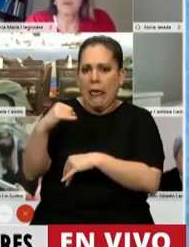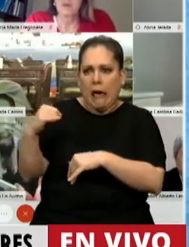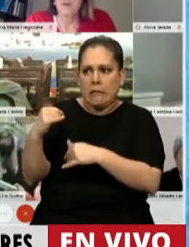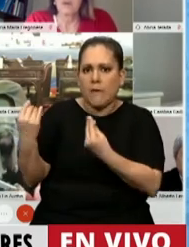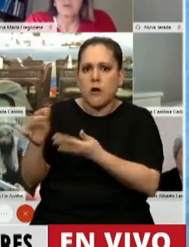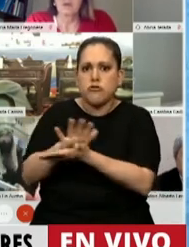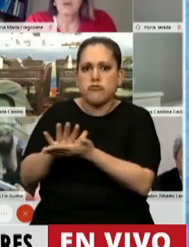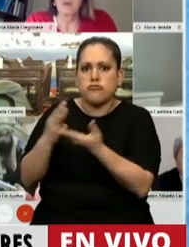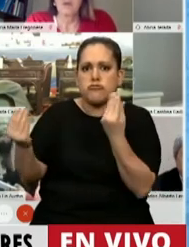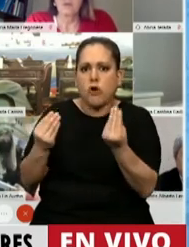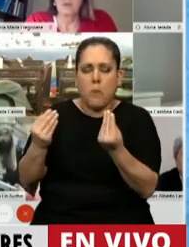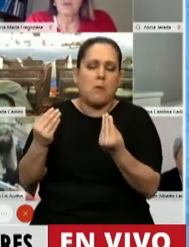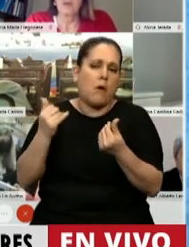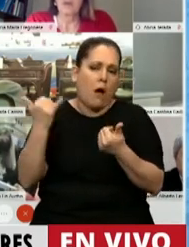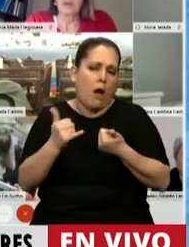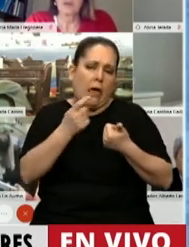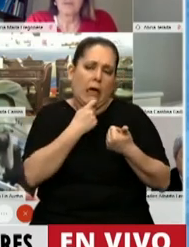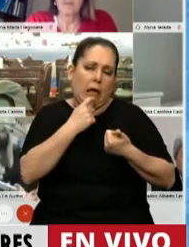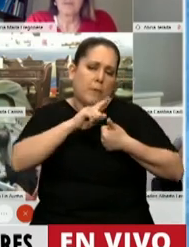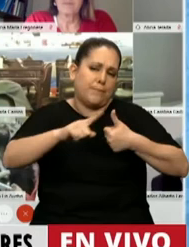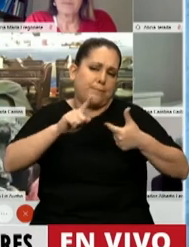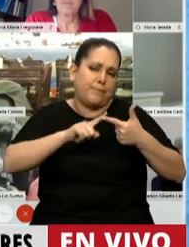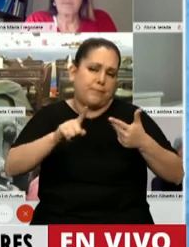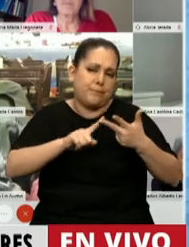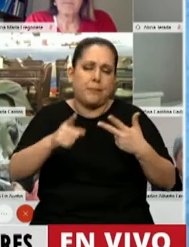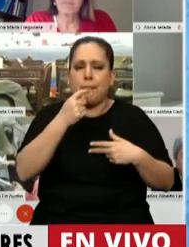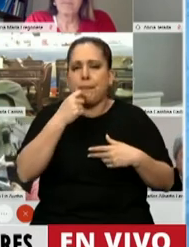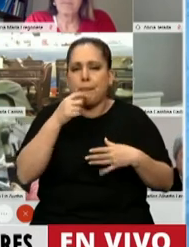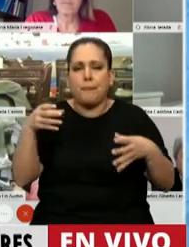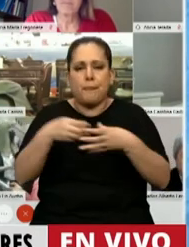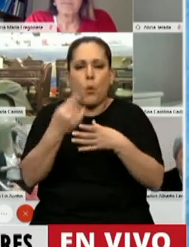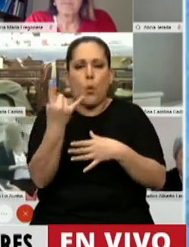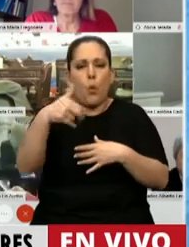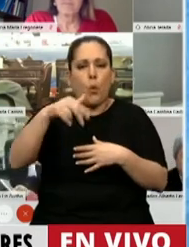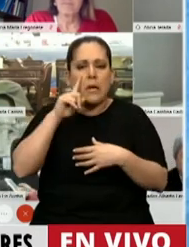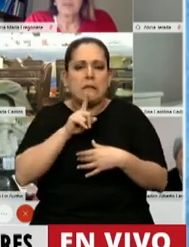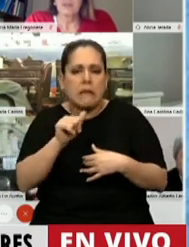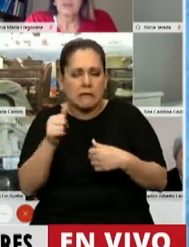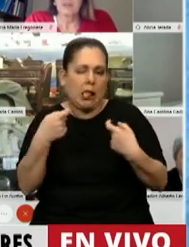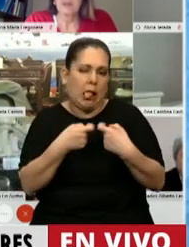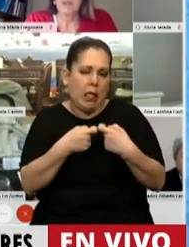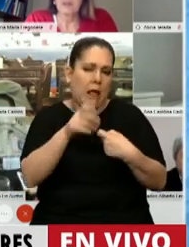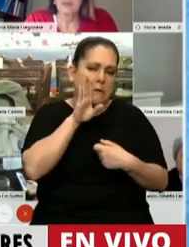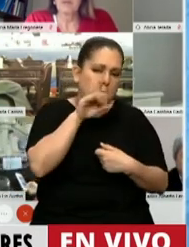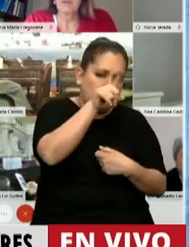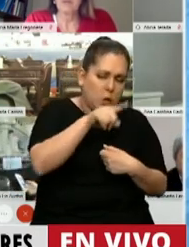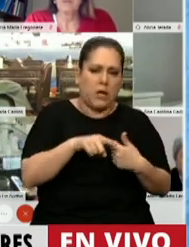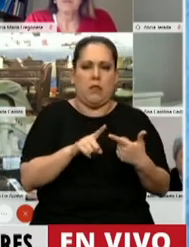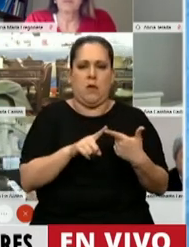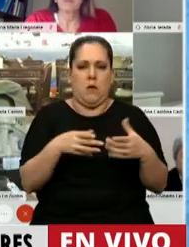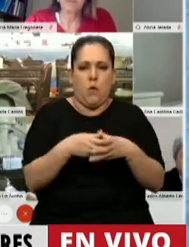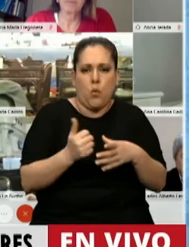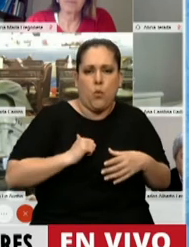guste. Y así podemos seguir mencionando, están los operativos unitas con el imperialismo norteamericano, con las Fuerzas Armadas